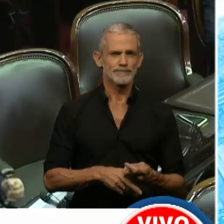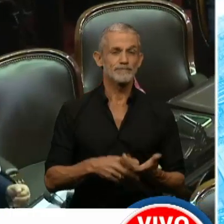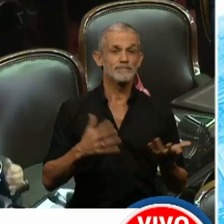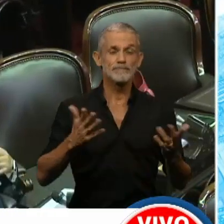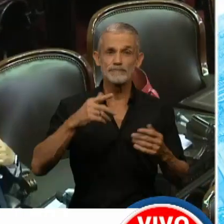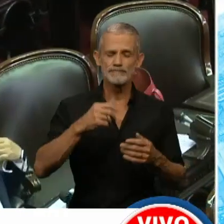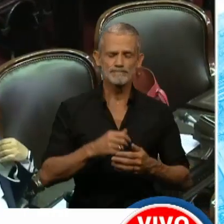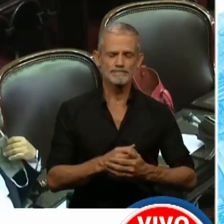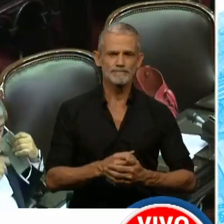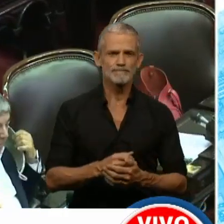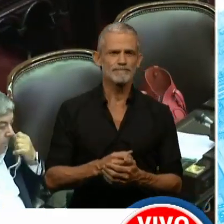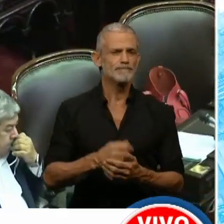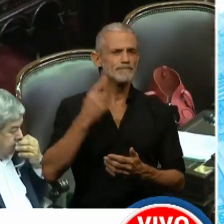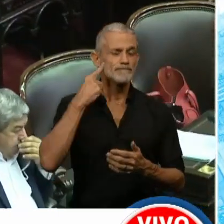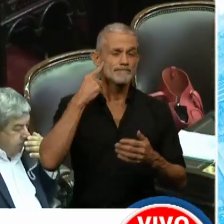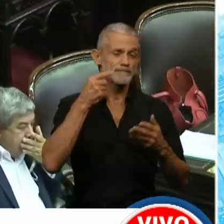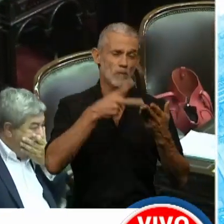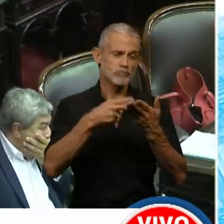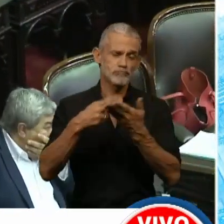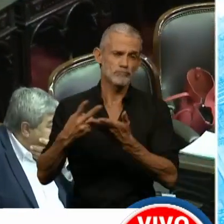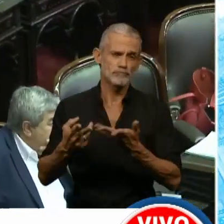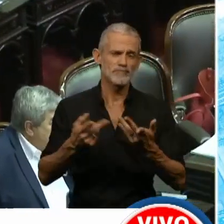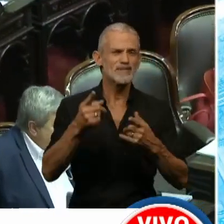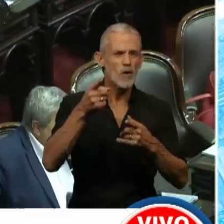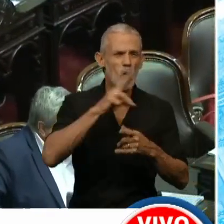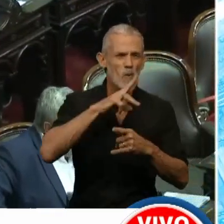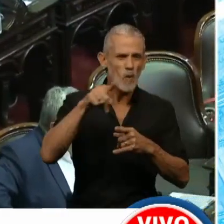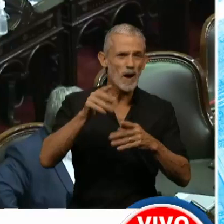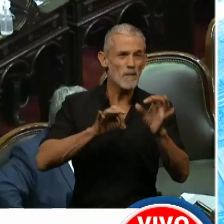esto no es más que un desprestigio.